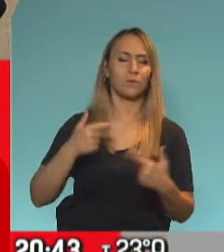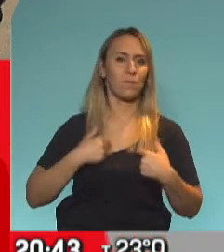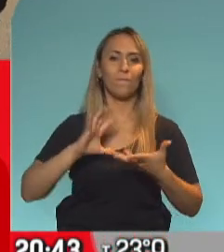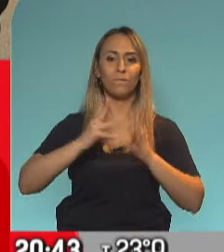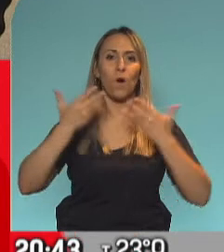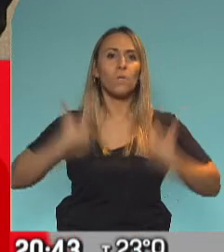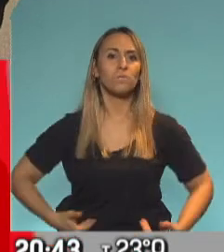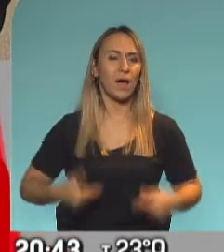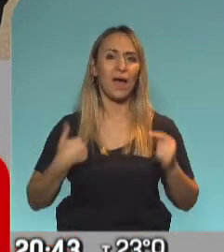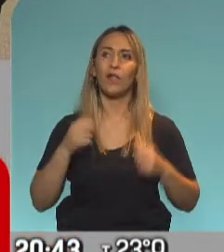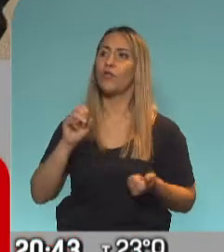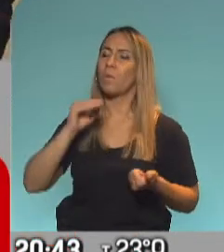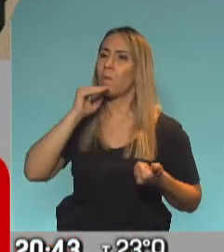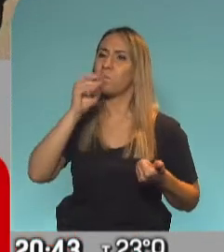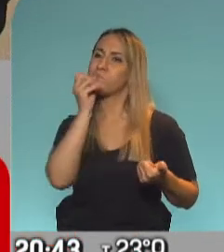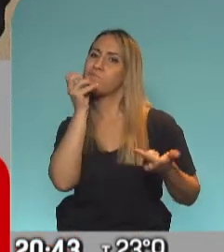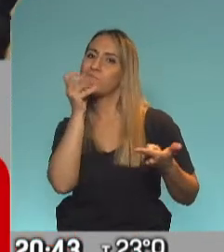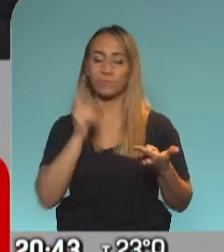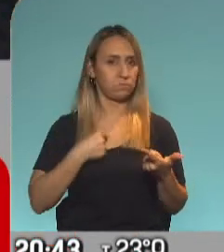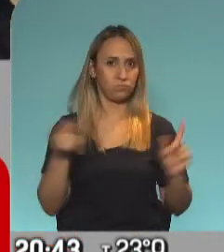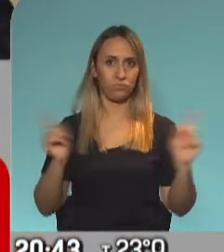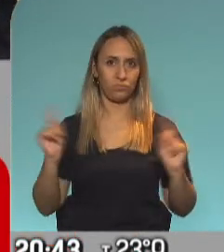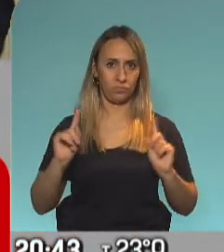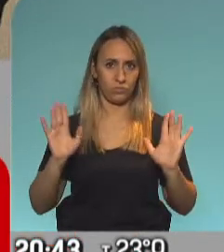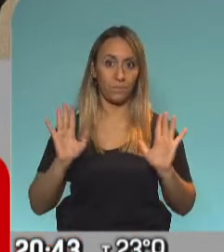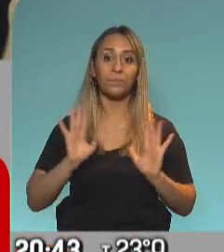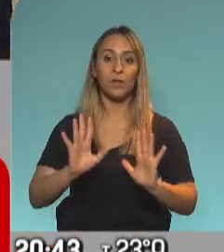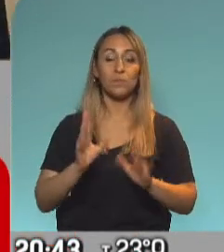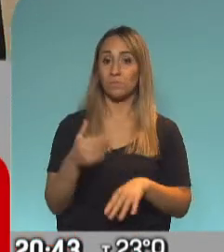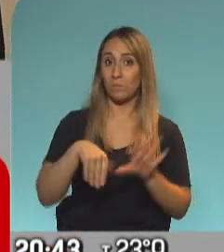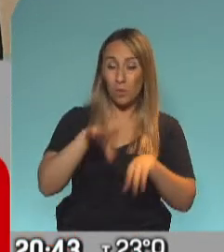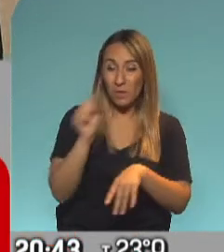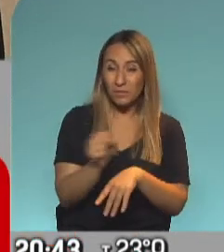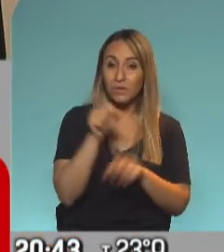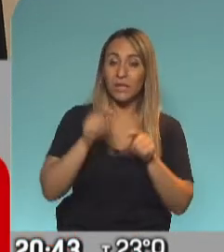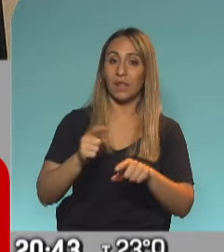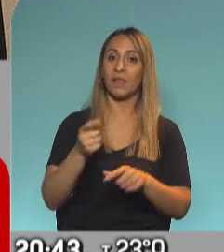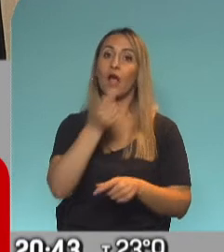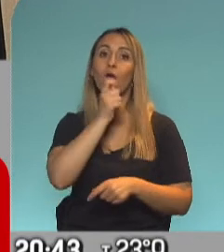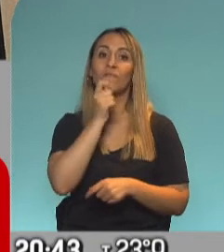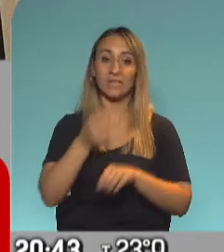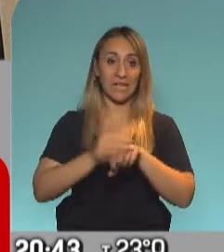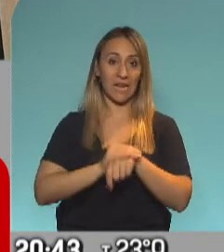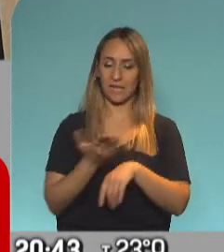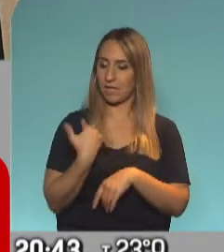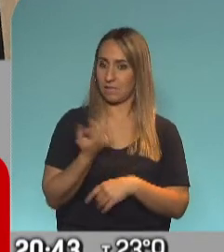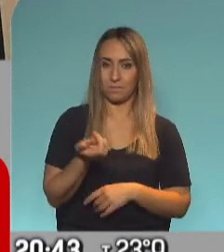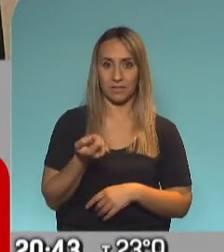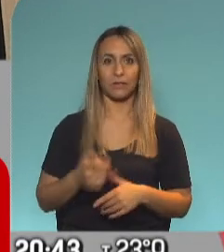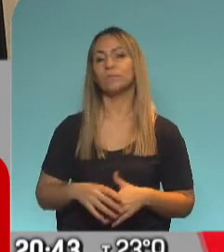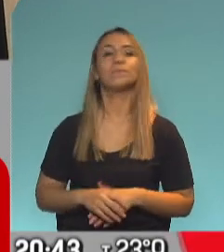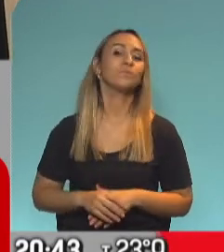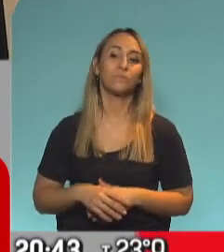dar nombres. Eso fue lo más destacado, lo más importante de la conferencia que realizó hace minutos nada más. Muy bien, Gabriel, sí, está claro. Por un lado,